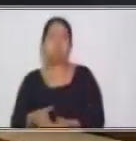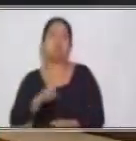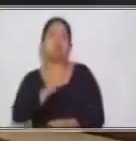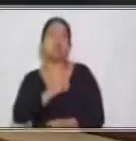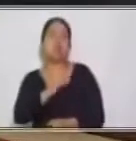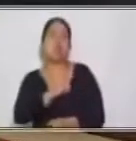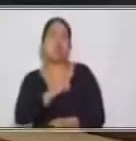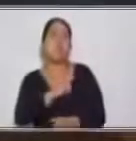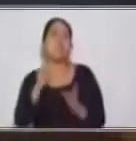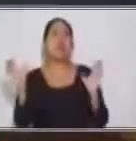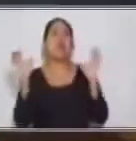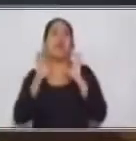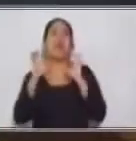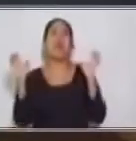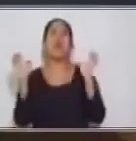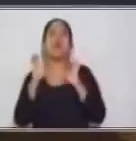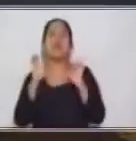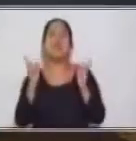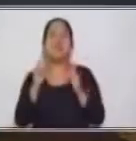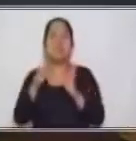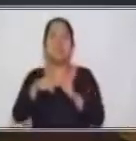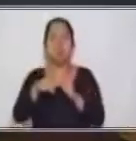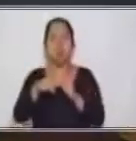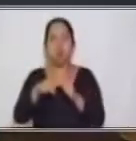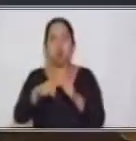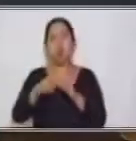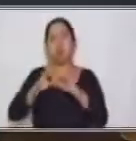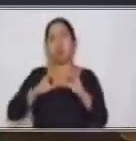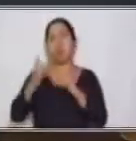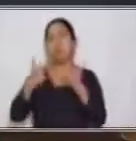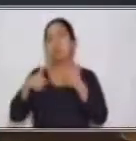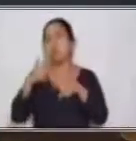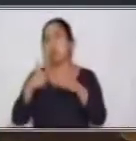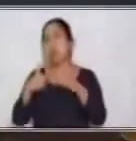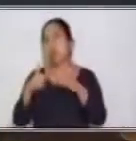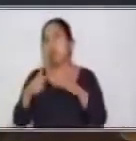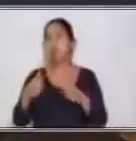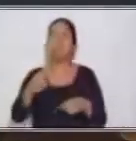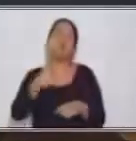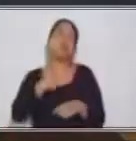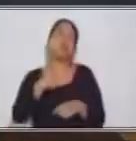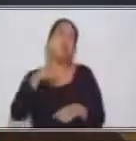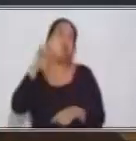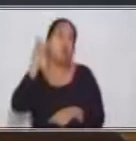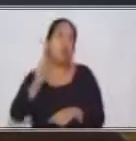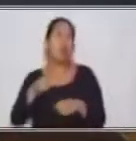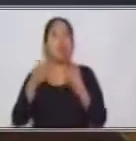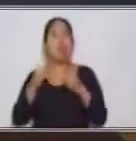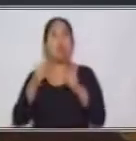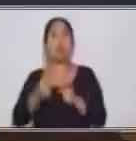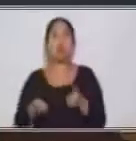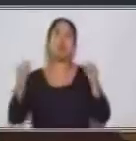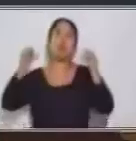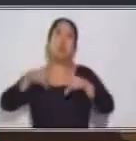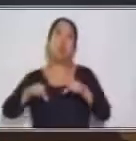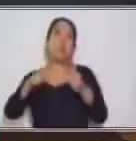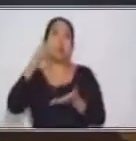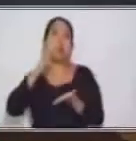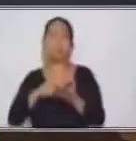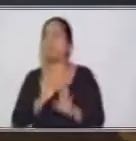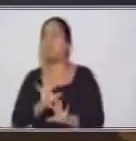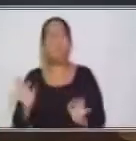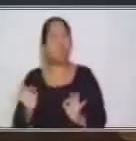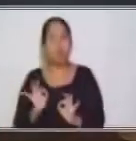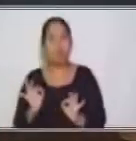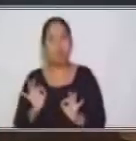ejercicio gramatical o un ejercicio de comunicación y lenguaje por medio de la cual yo tengo que hacer porque si no voy a fallar en el examen. No,